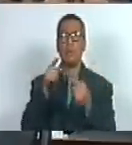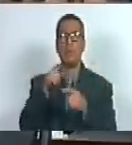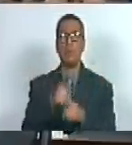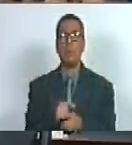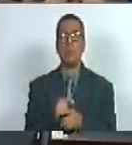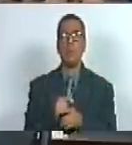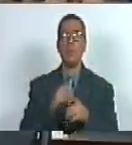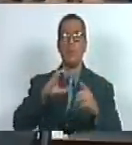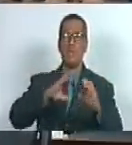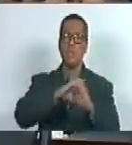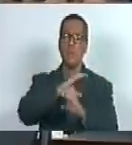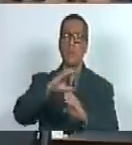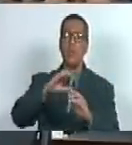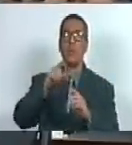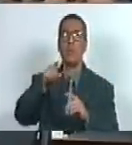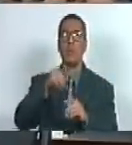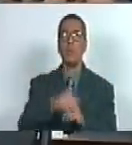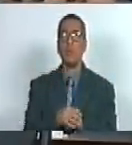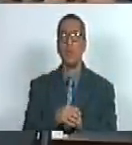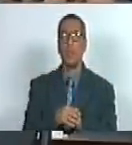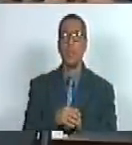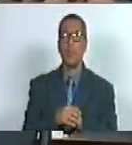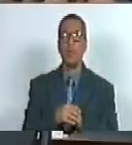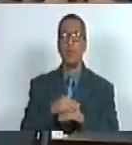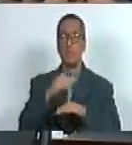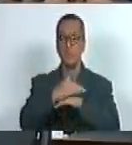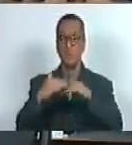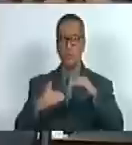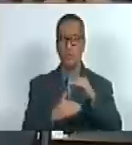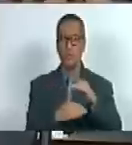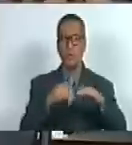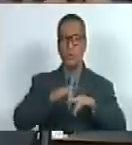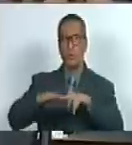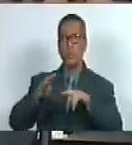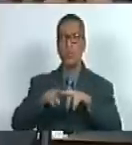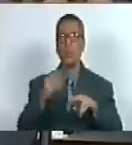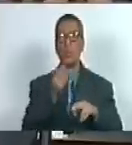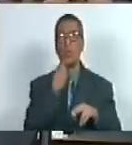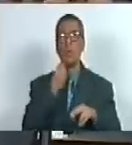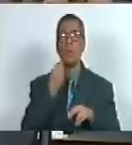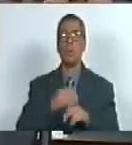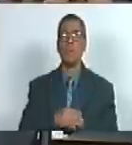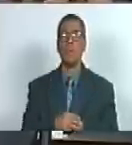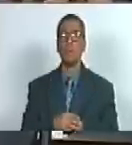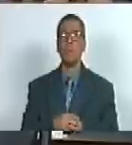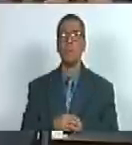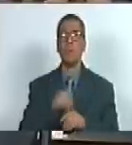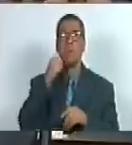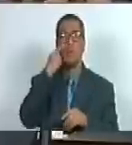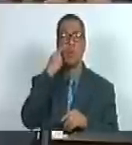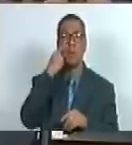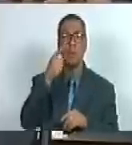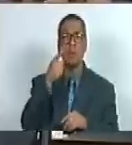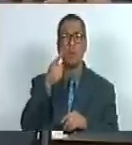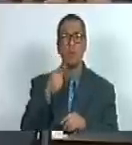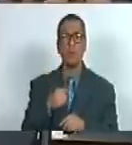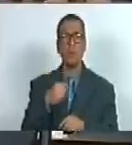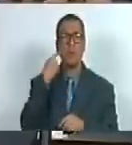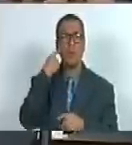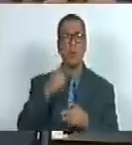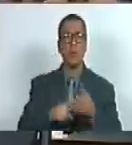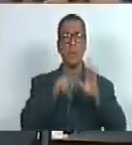y de culto a través de la subcomisión de niños niños y adolescentes allí instruimos